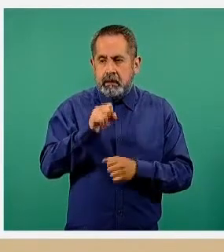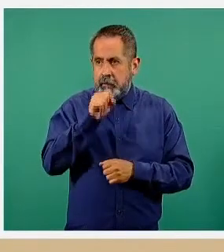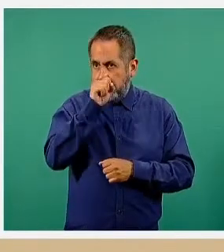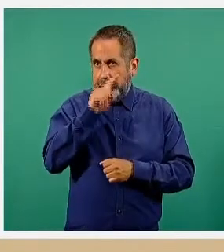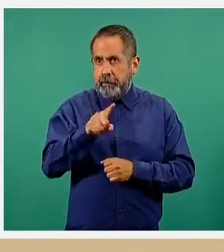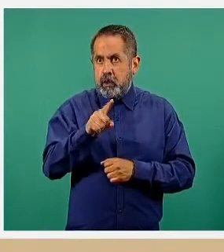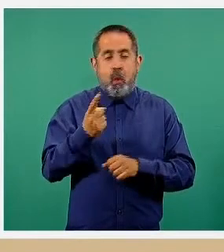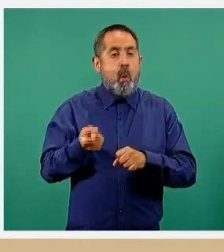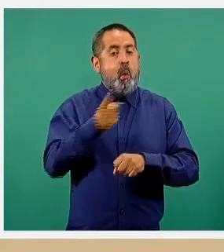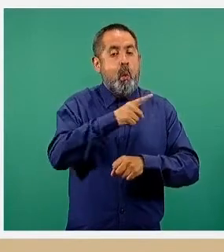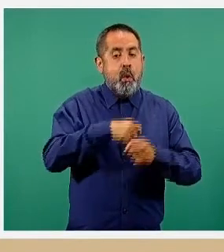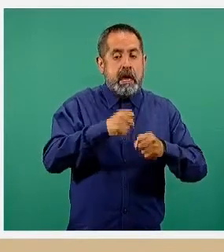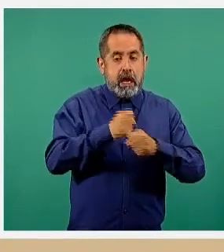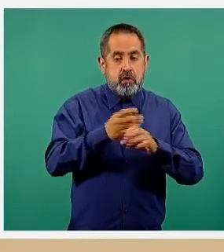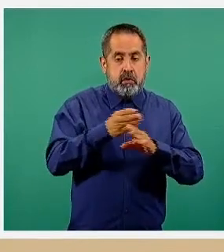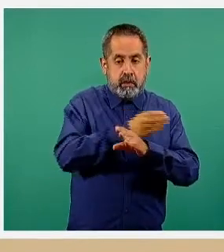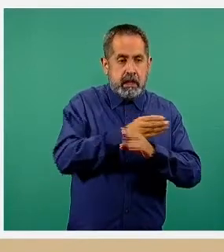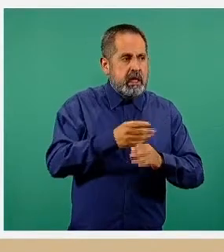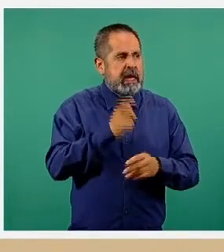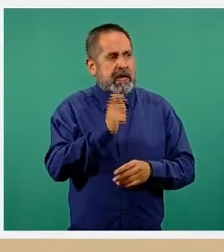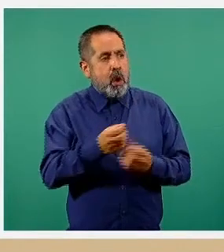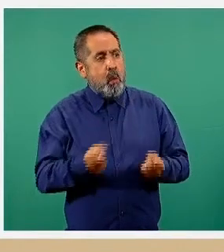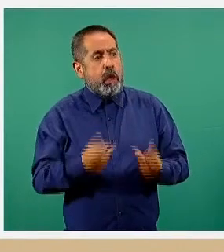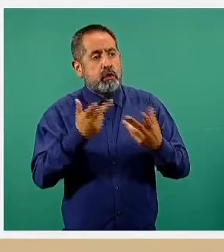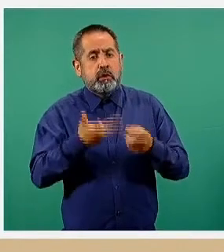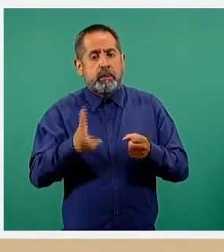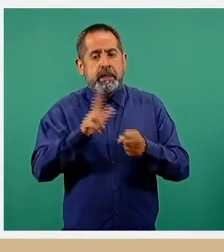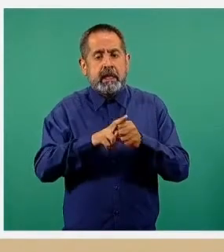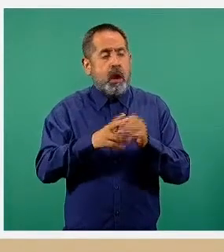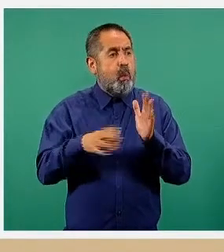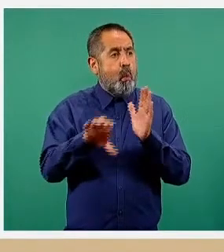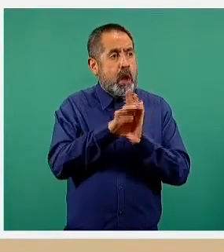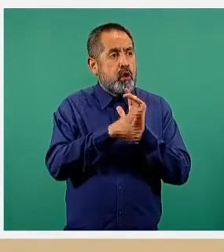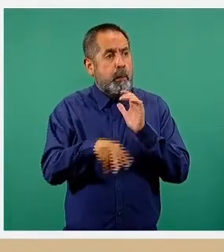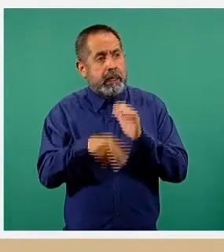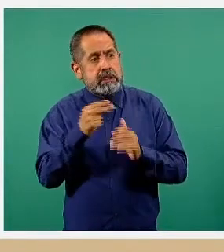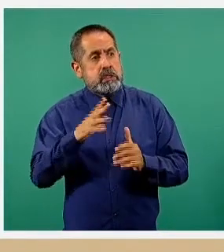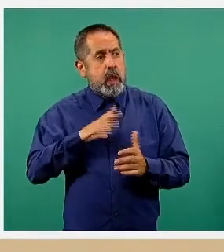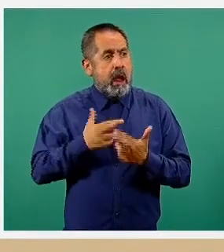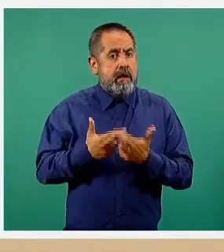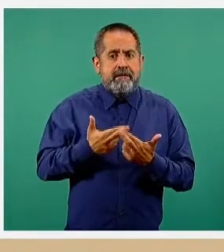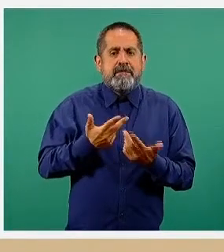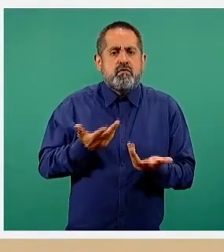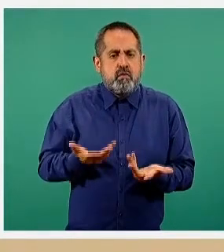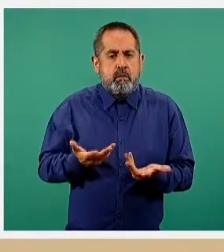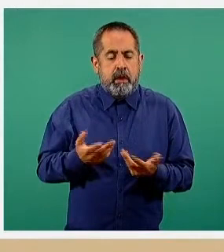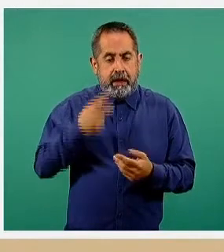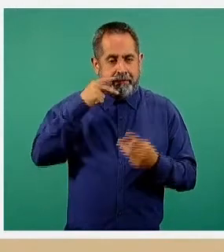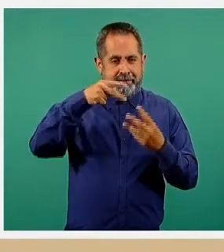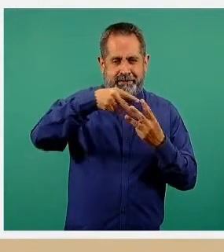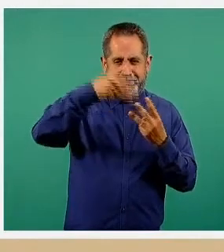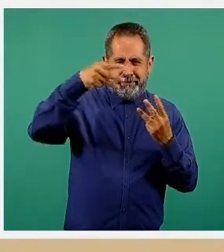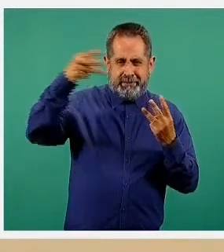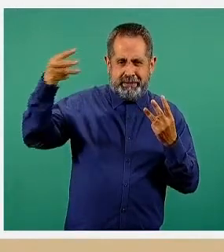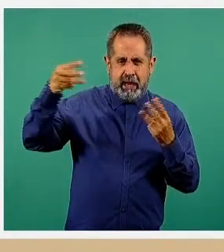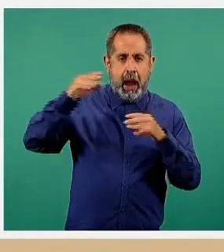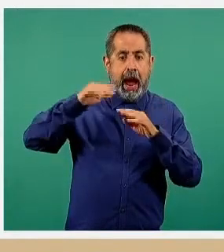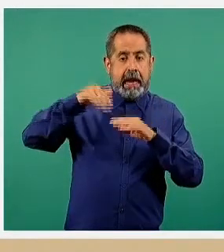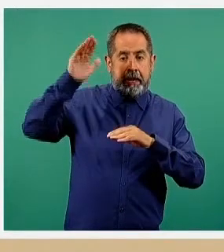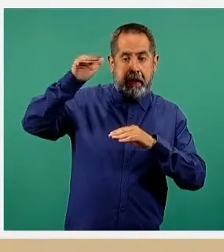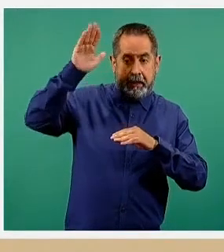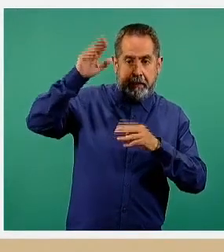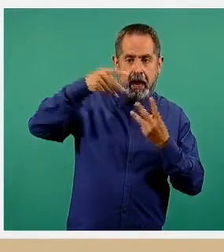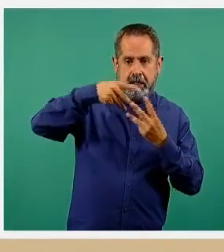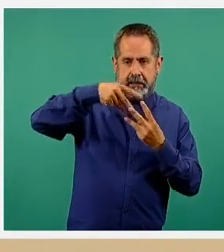año pasado del comportamiento hospitalario, en la curva digamos dorada que está en la zona superior,